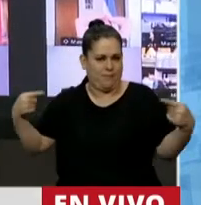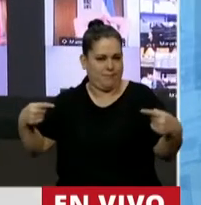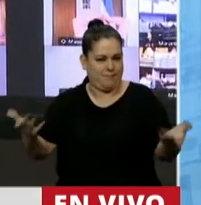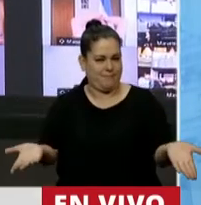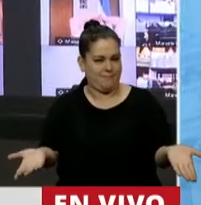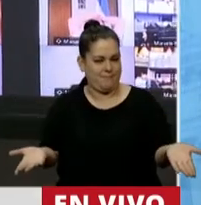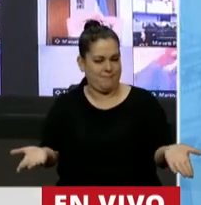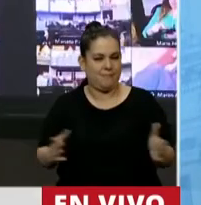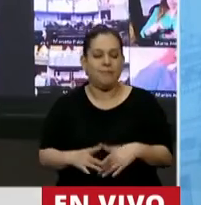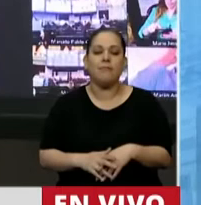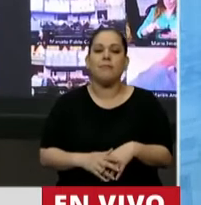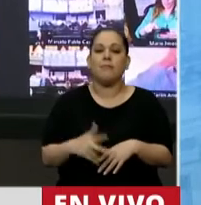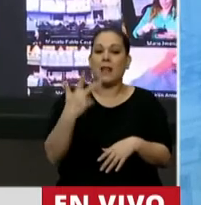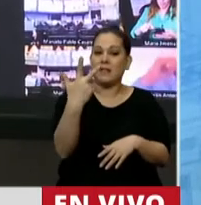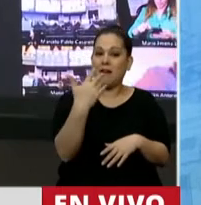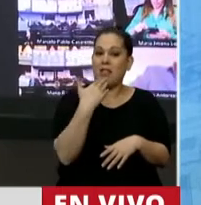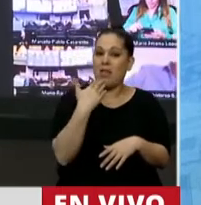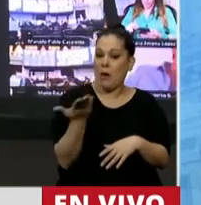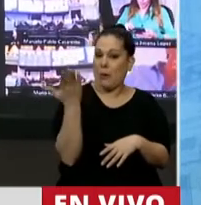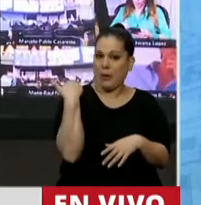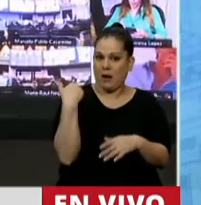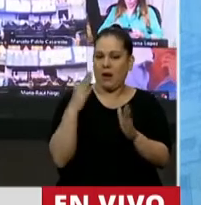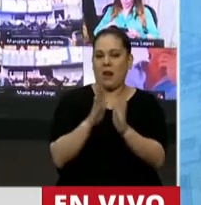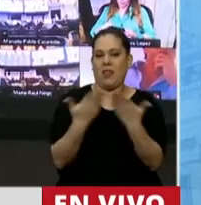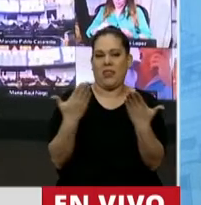el 3 de abril el Financial Times,